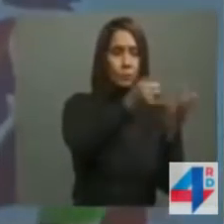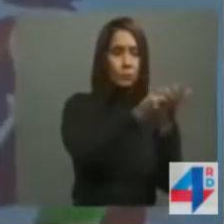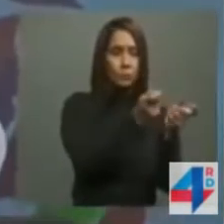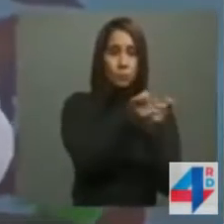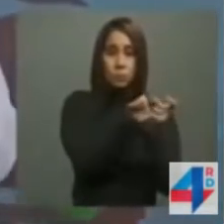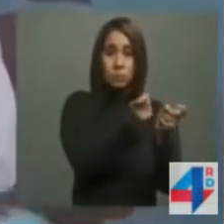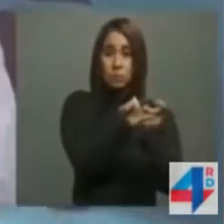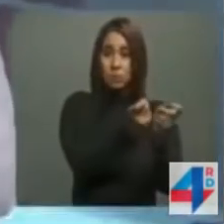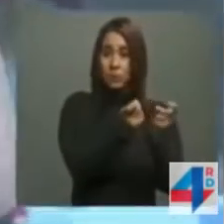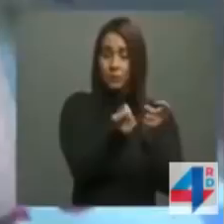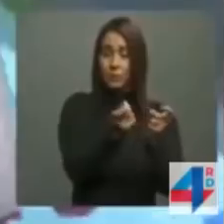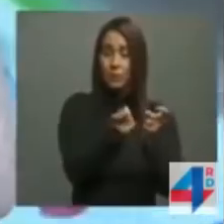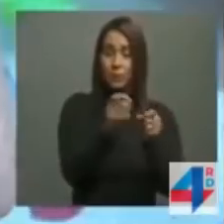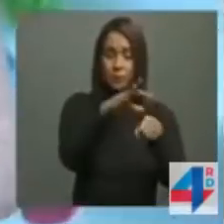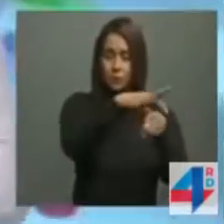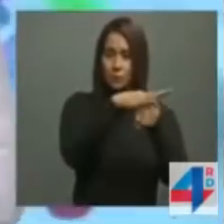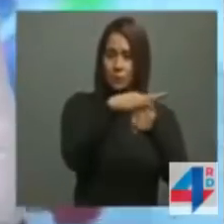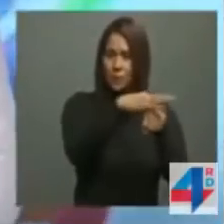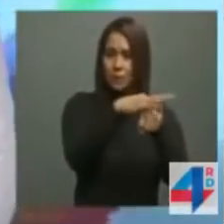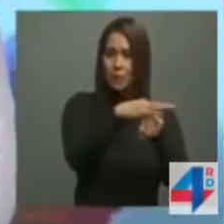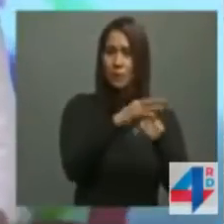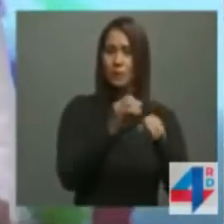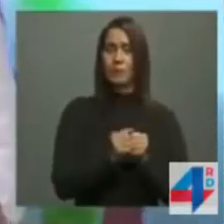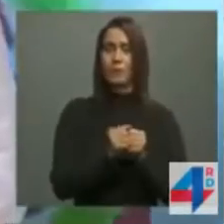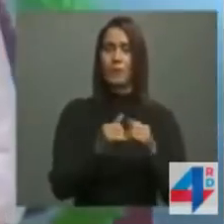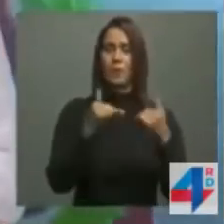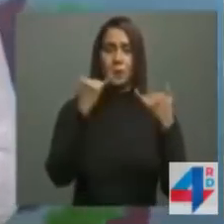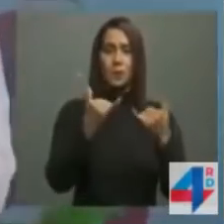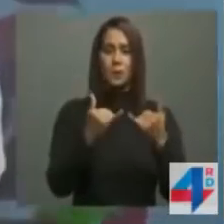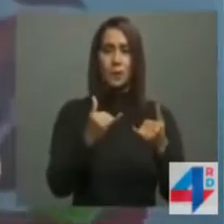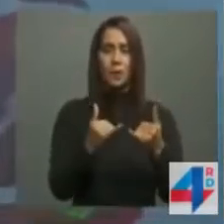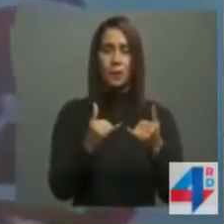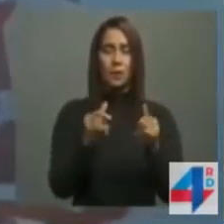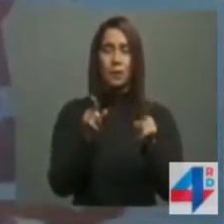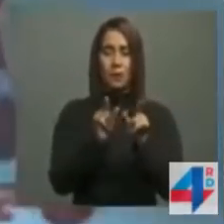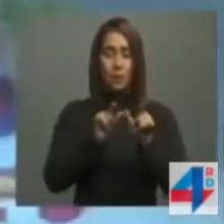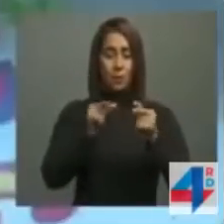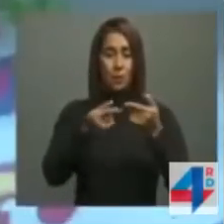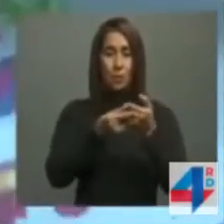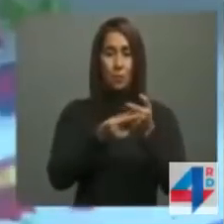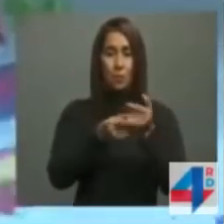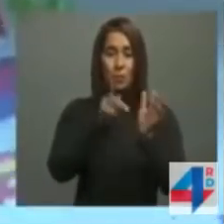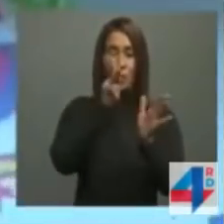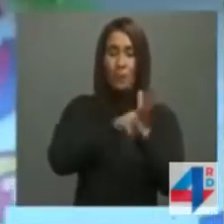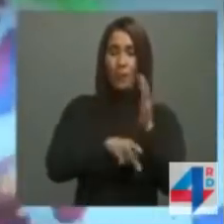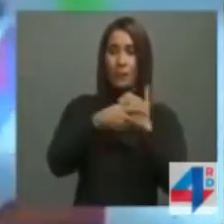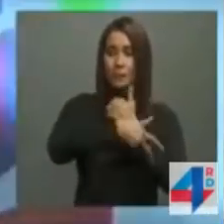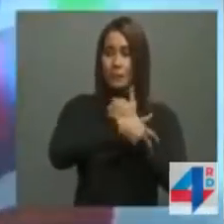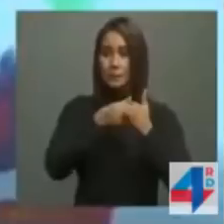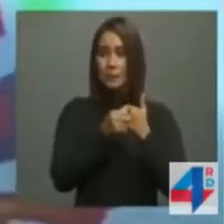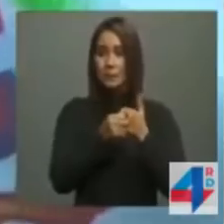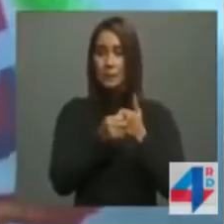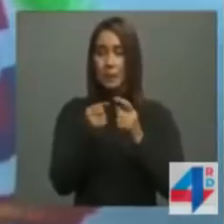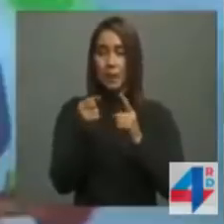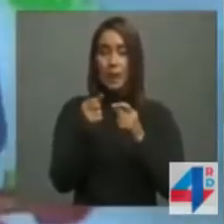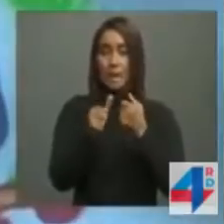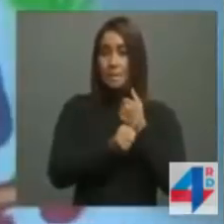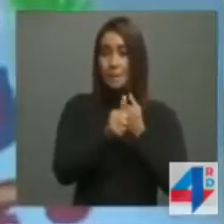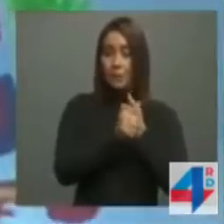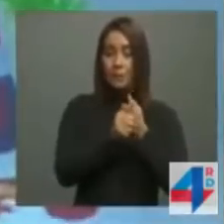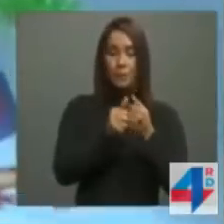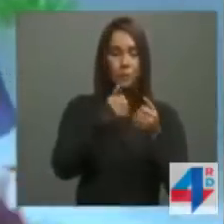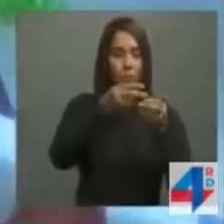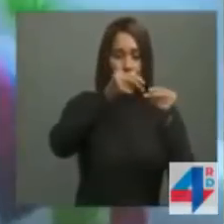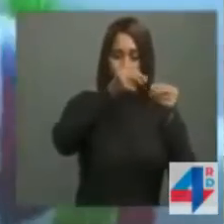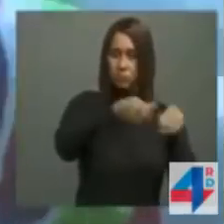control de gran parte de sus territorios en poder actualmente de bandas criminales, así como la estabilidad necesaria para celebrar